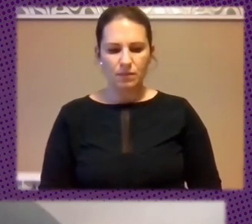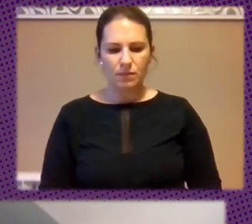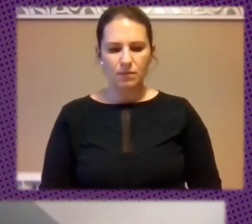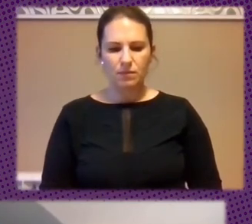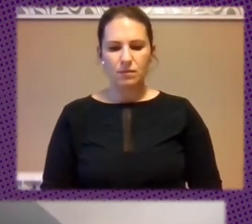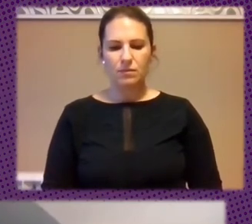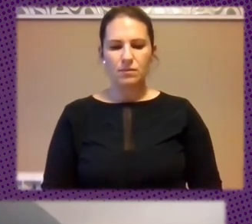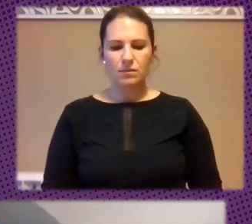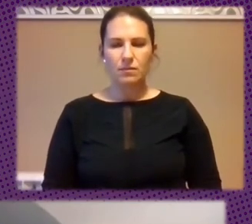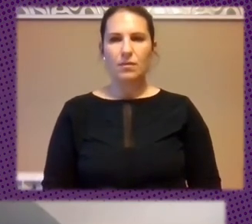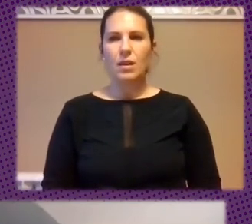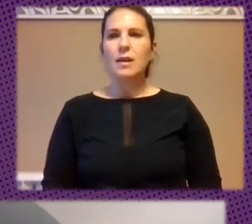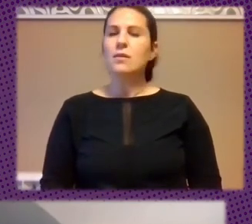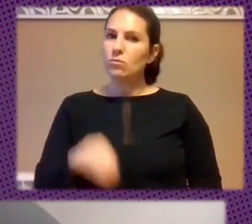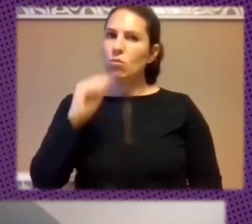Sí Es